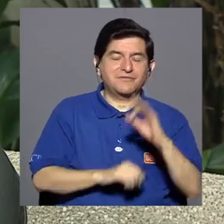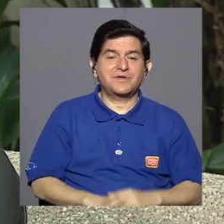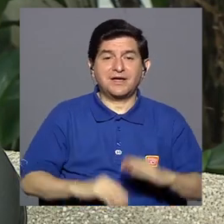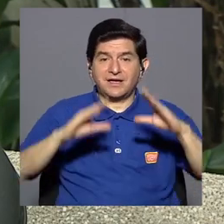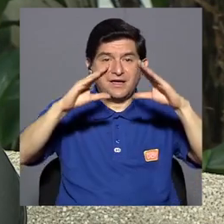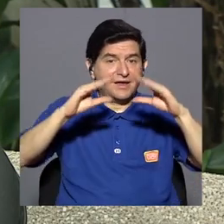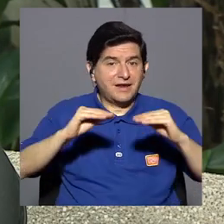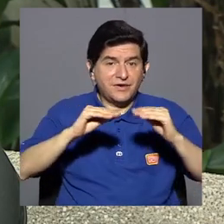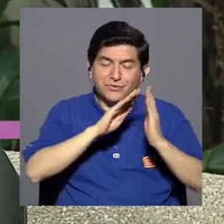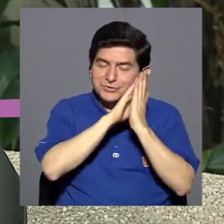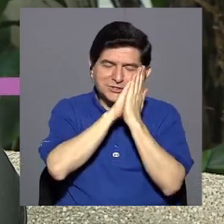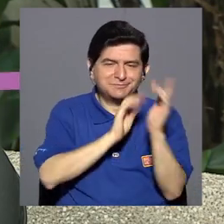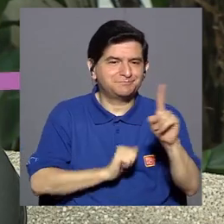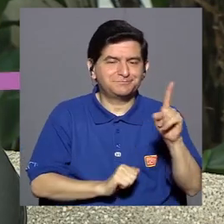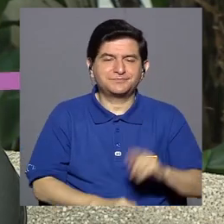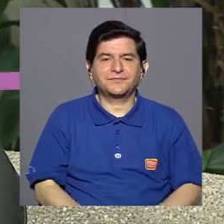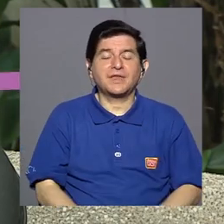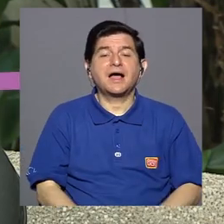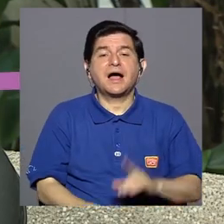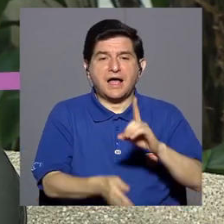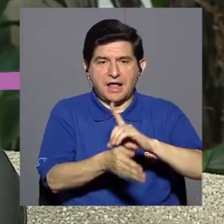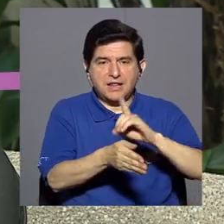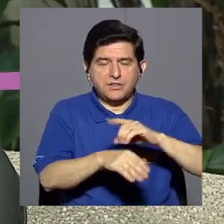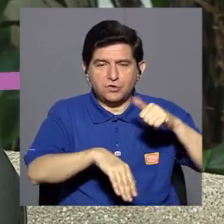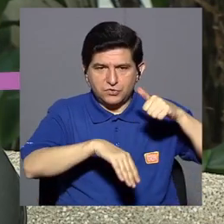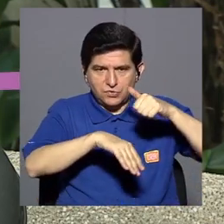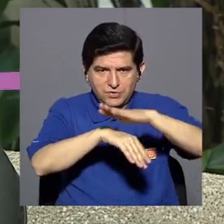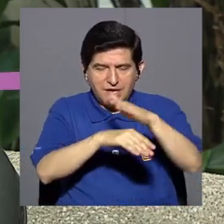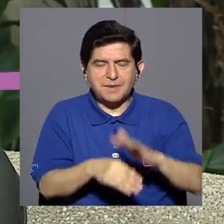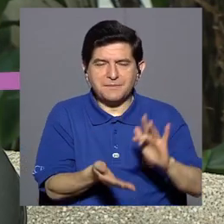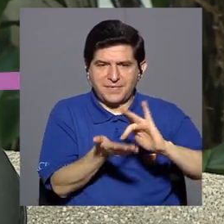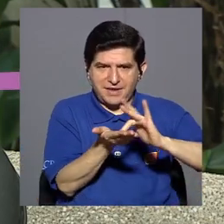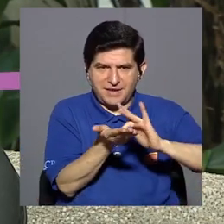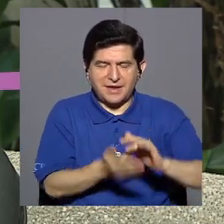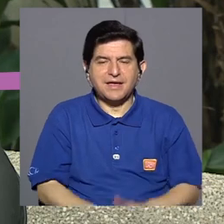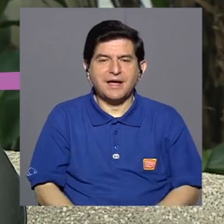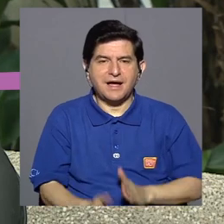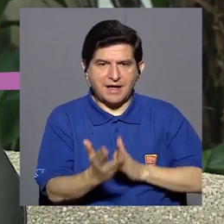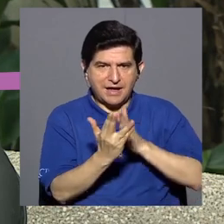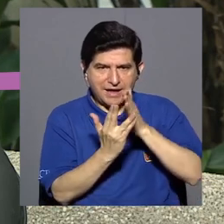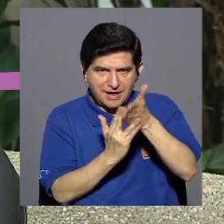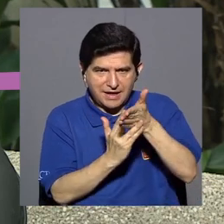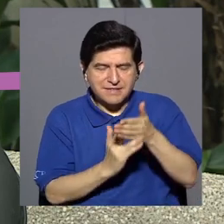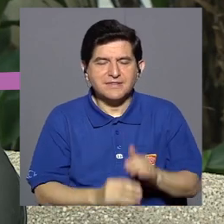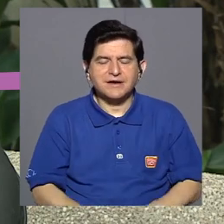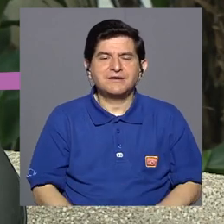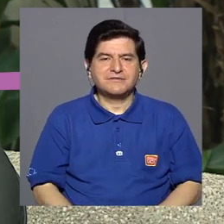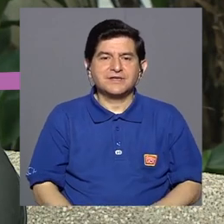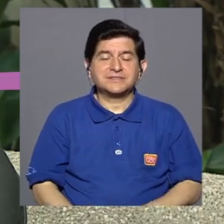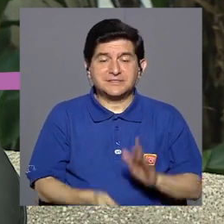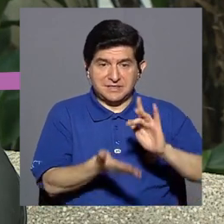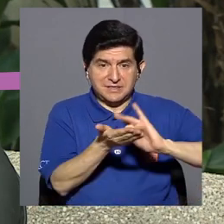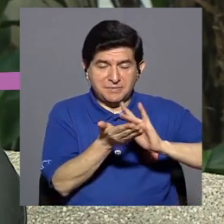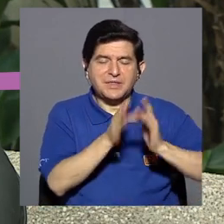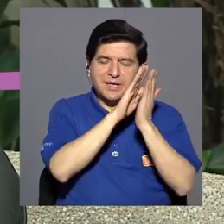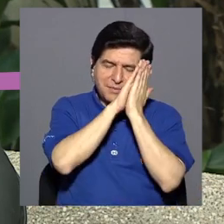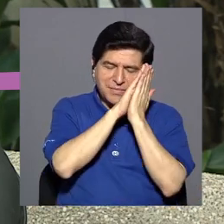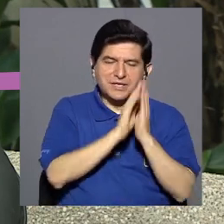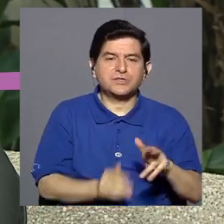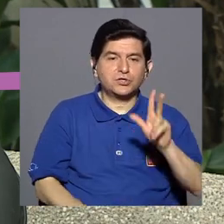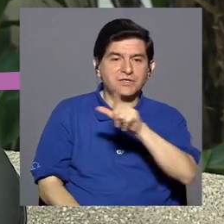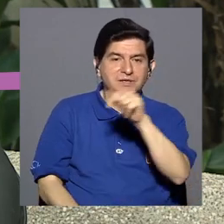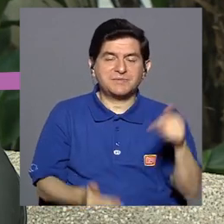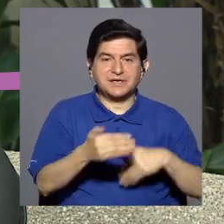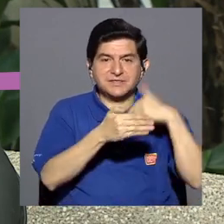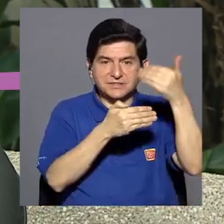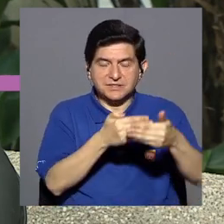entonces la noche no dormía, el psiquiatra la medica, hace que logre dormir con medicamento durante un tiempo y podríamos decir que